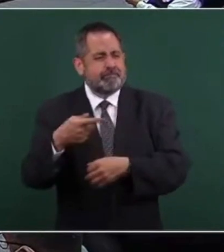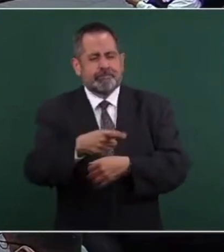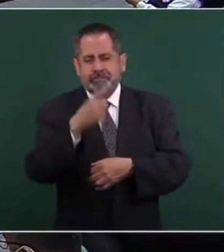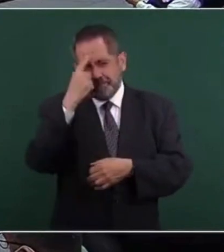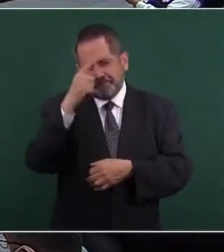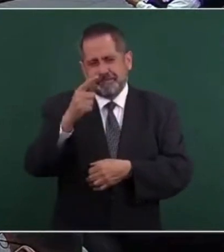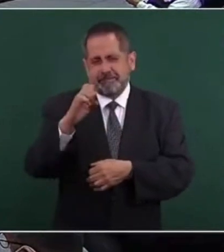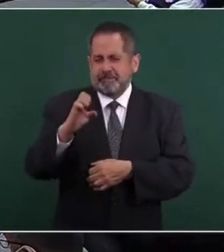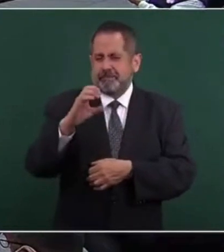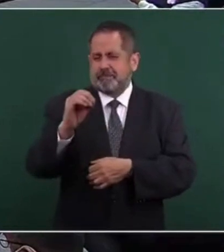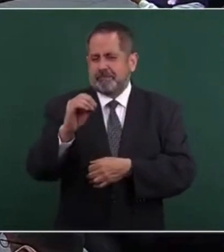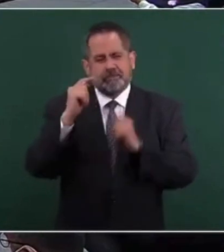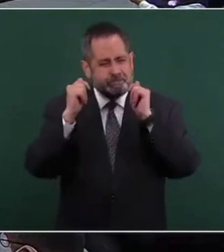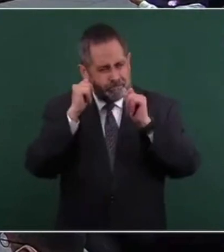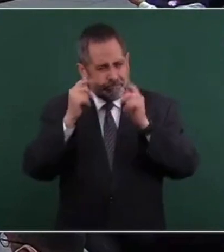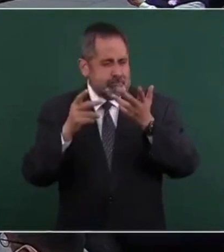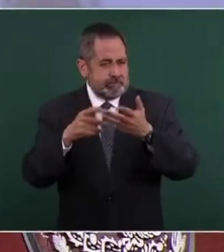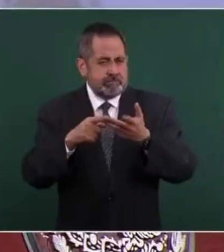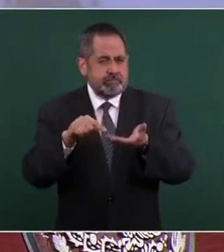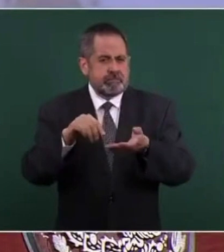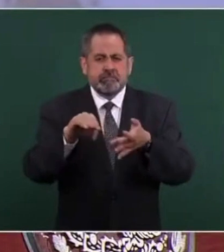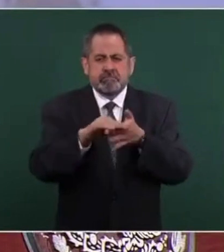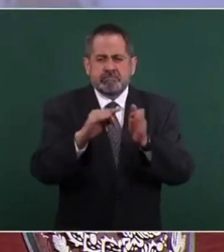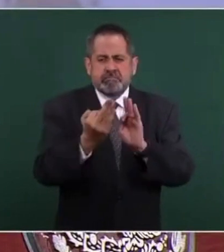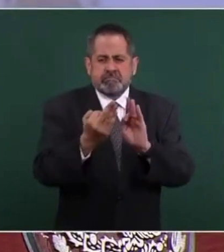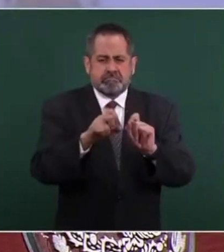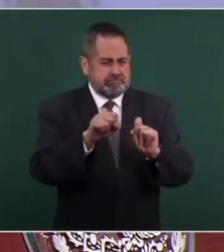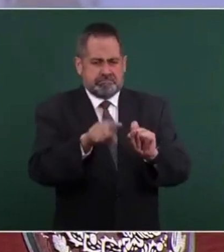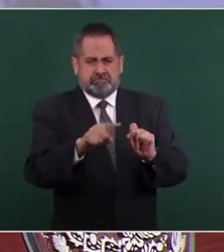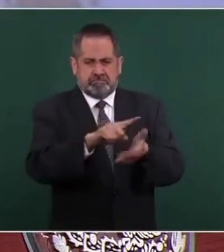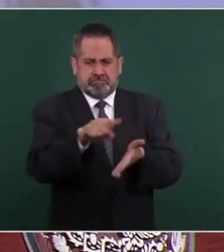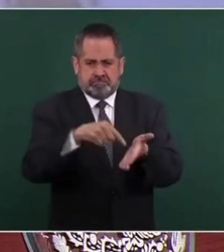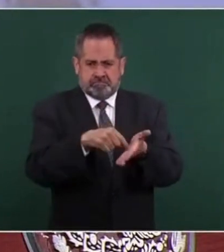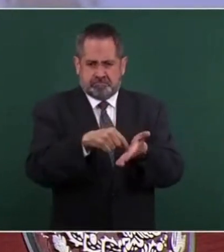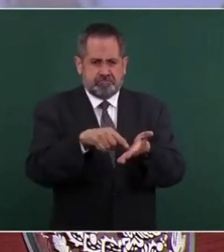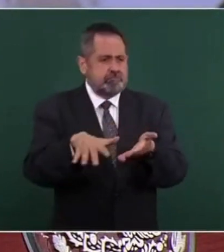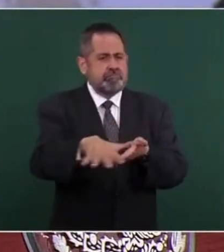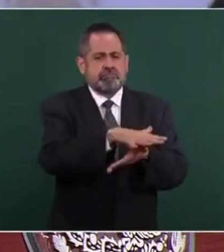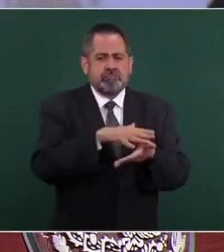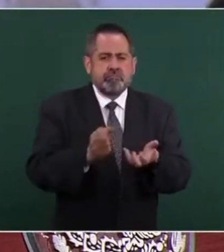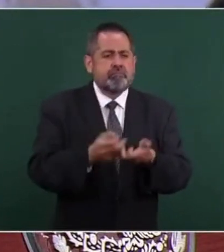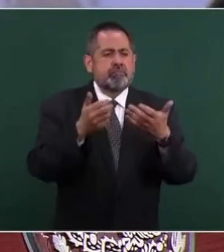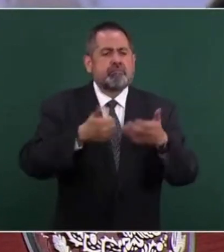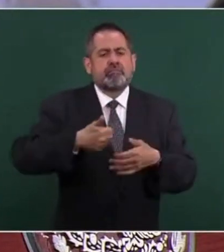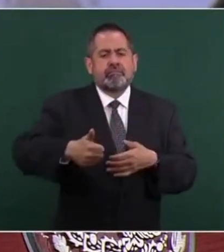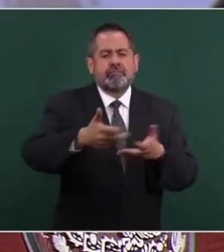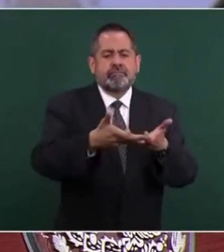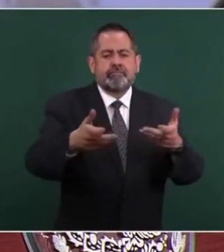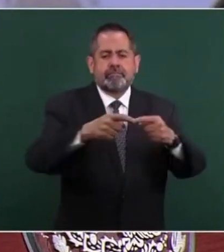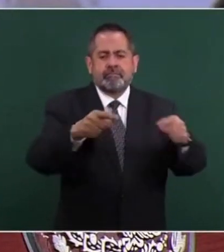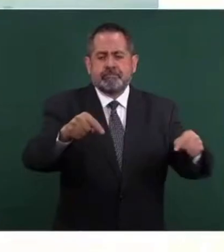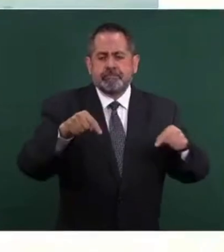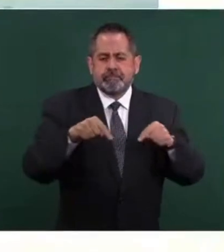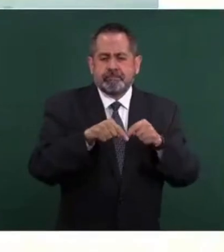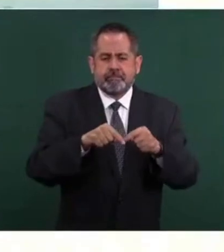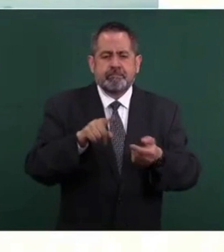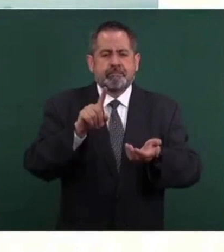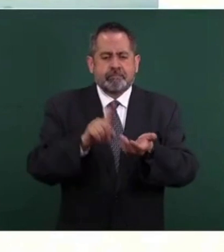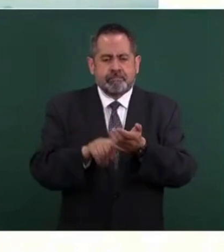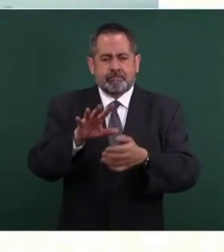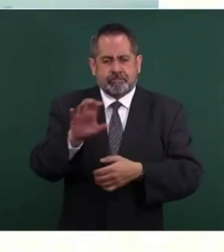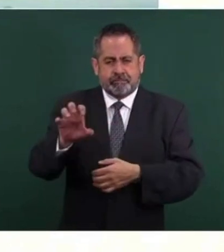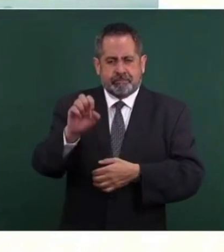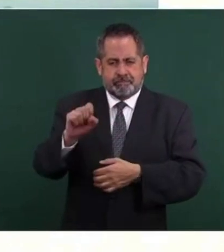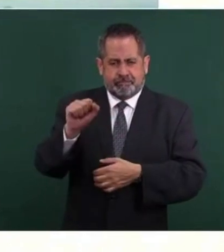también se encuentran en el mismo lugar, la superficie de cada lote es de mil 560 metros